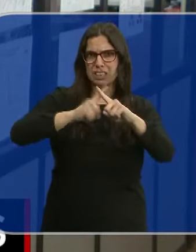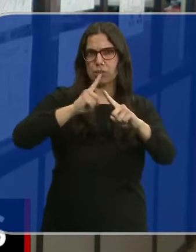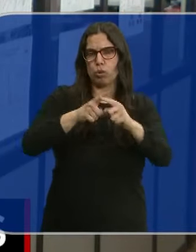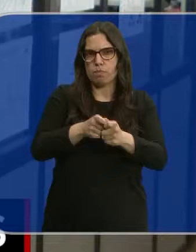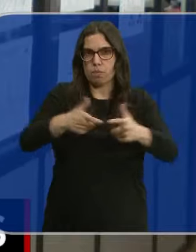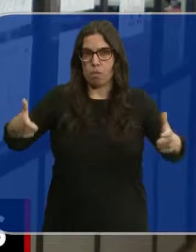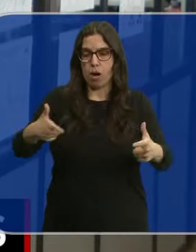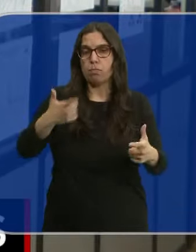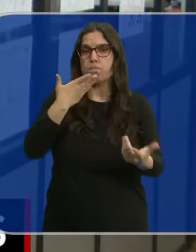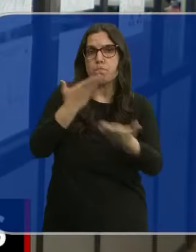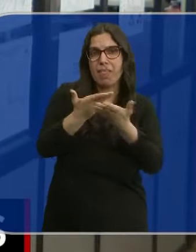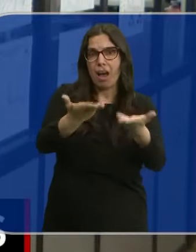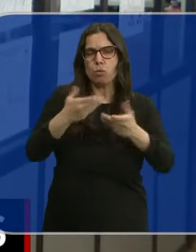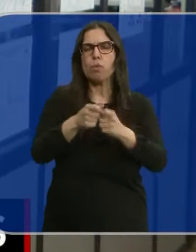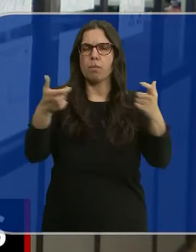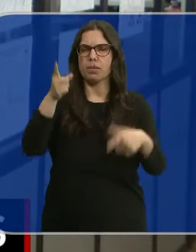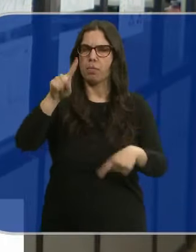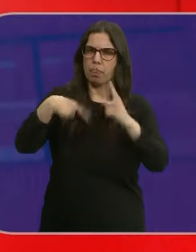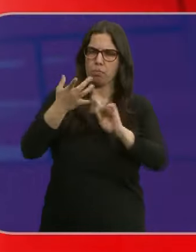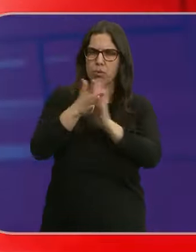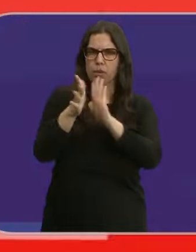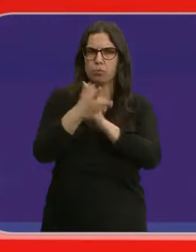con ello las peticiones de ayuda. Enseguida lo vemos.